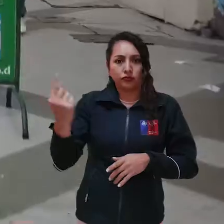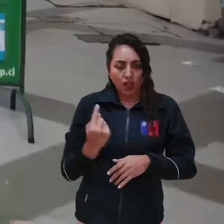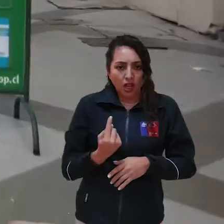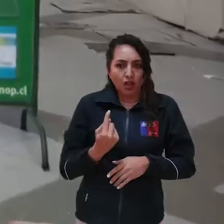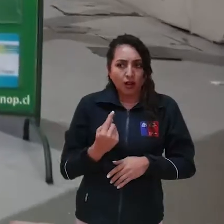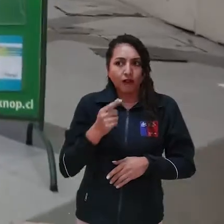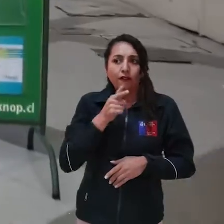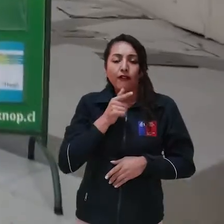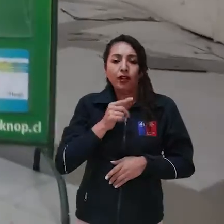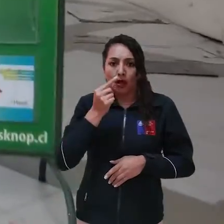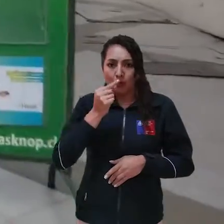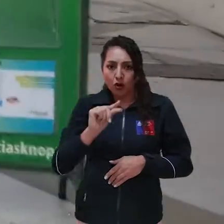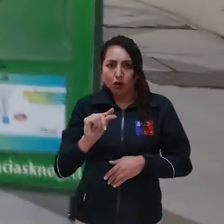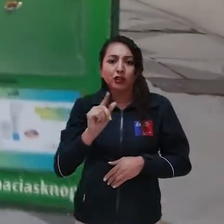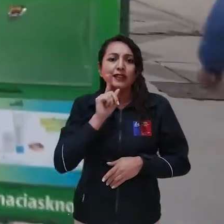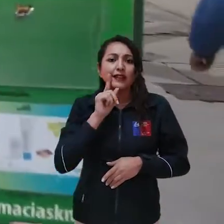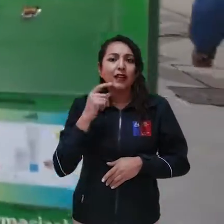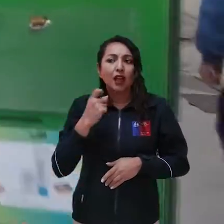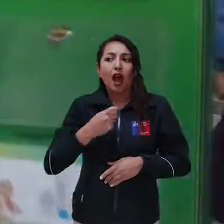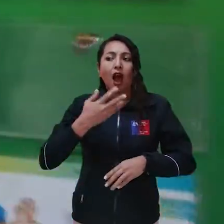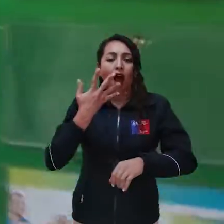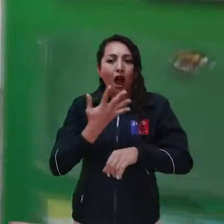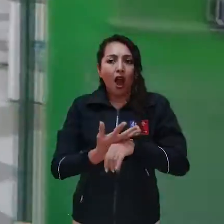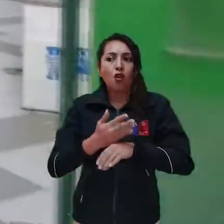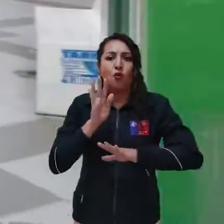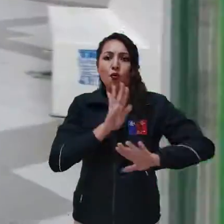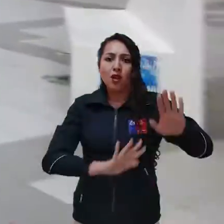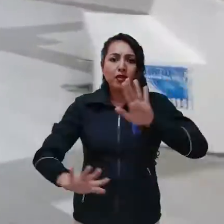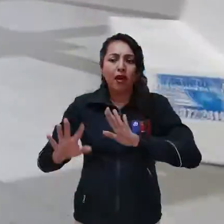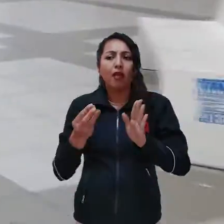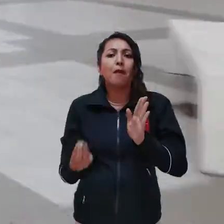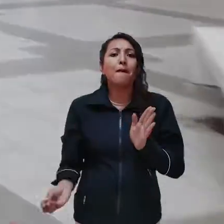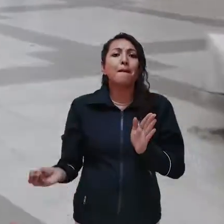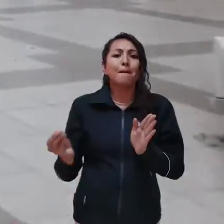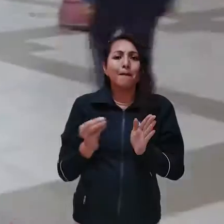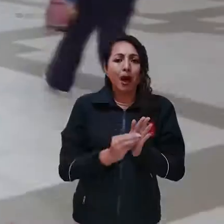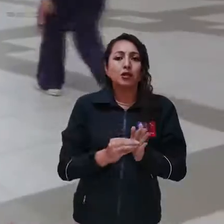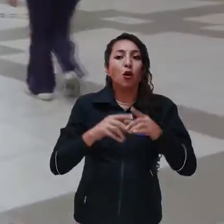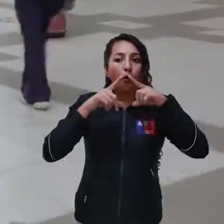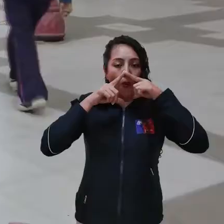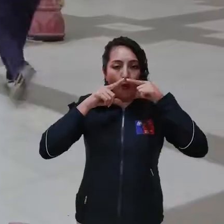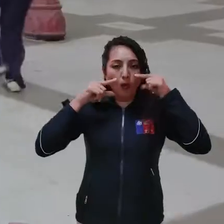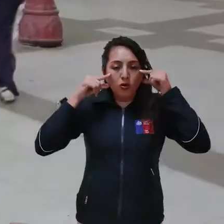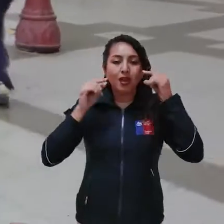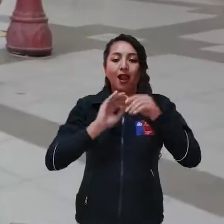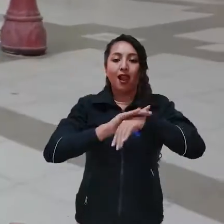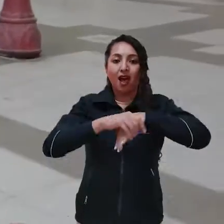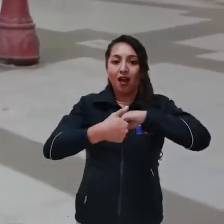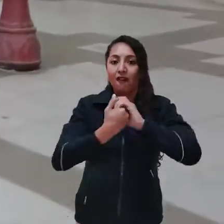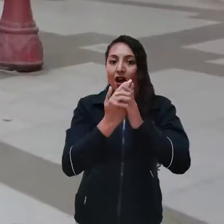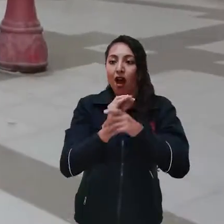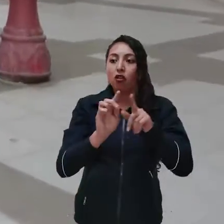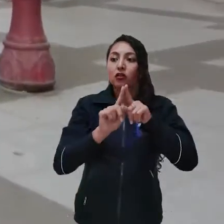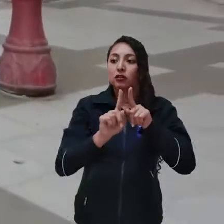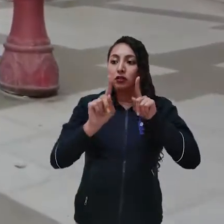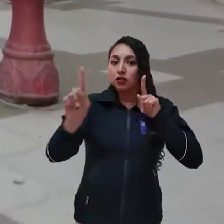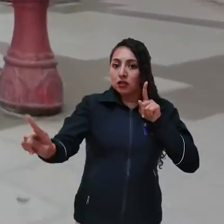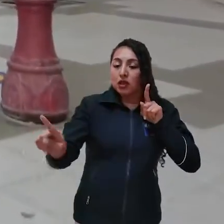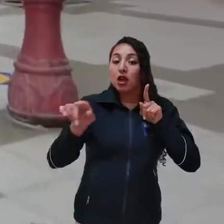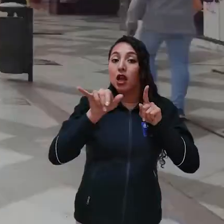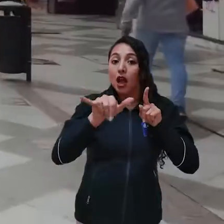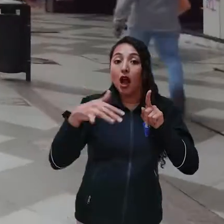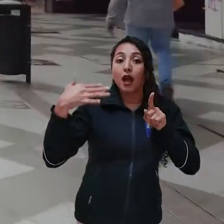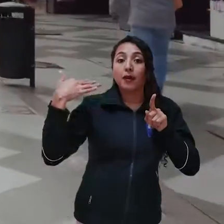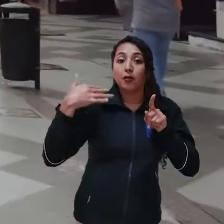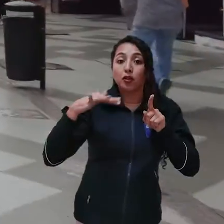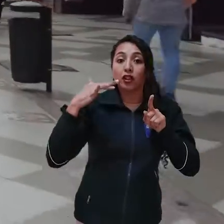debemos tener un cuidado mayor, el uso de la mascarilla, lavado de manos, distanciamiento y